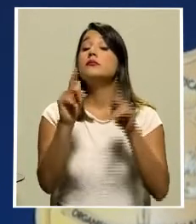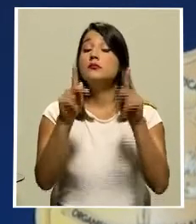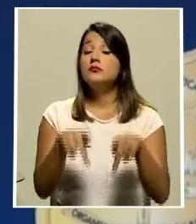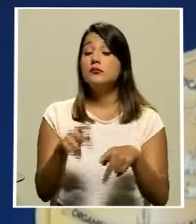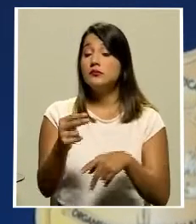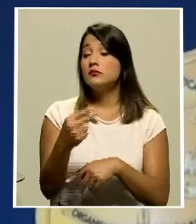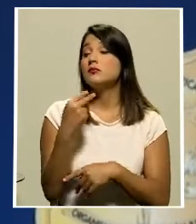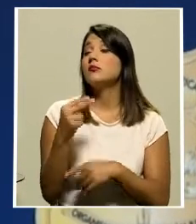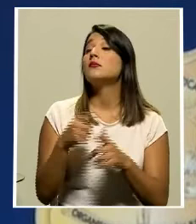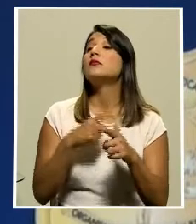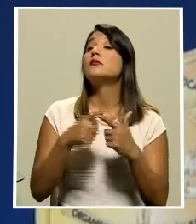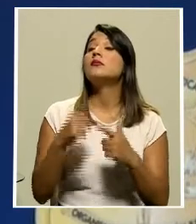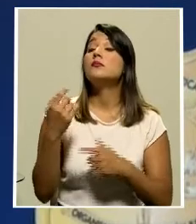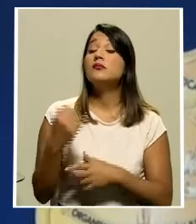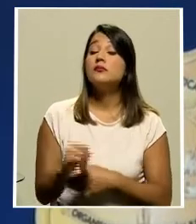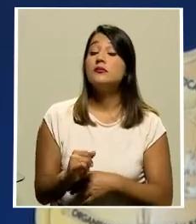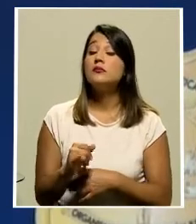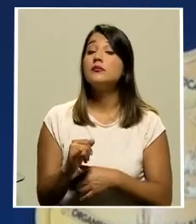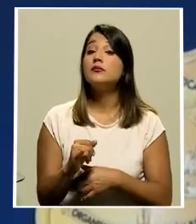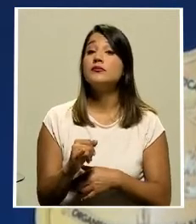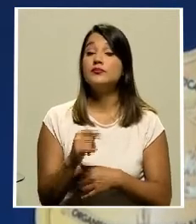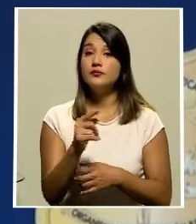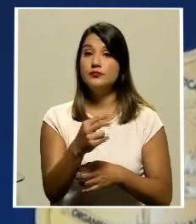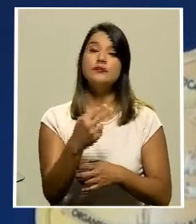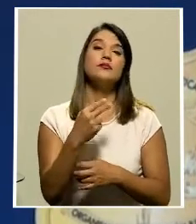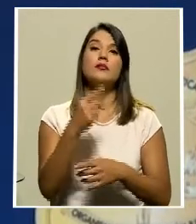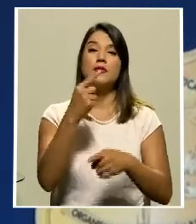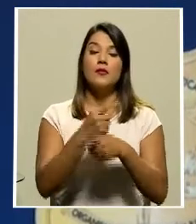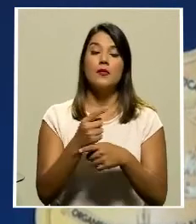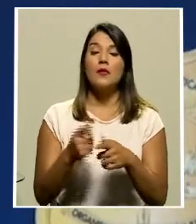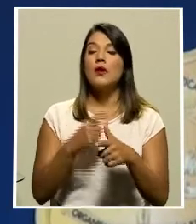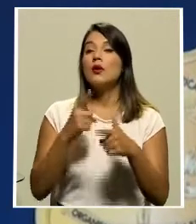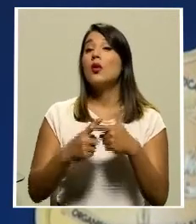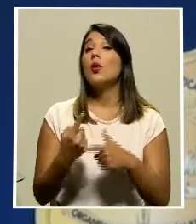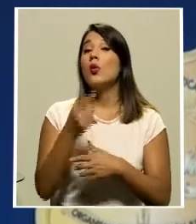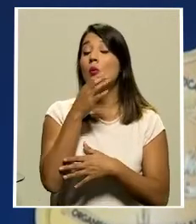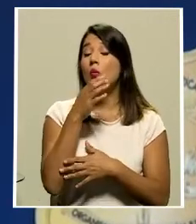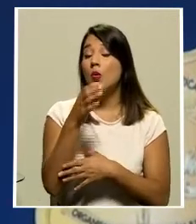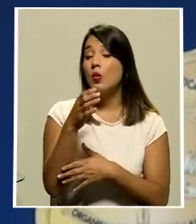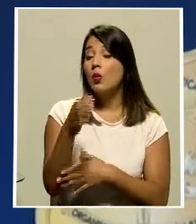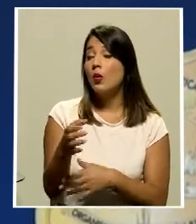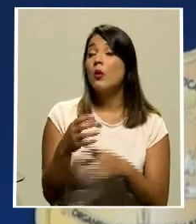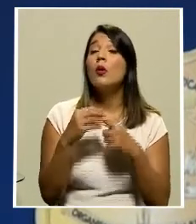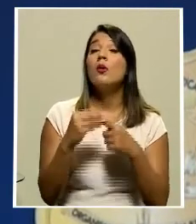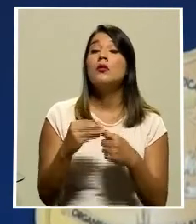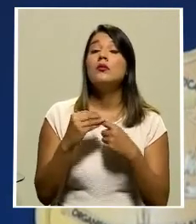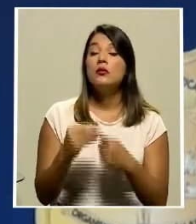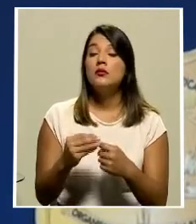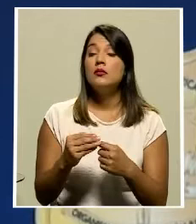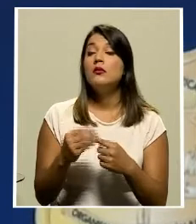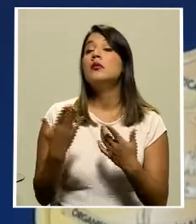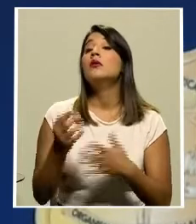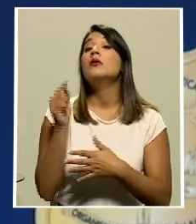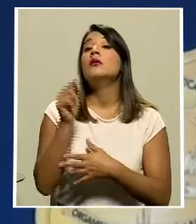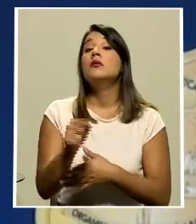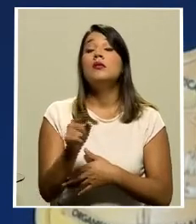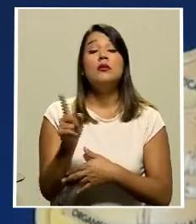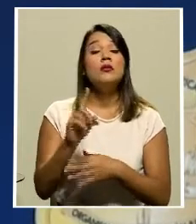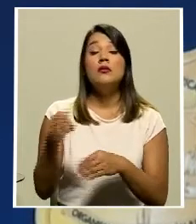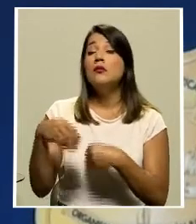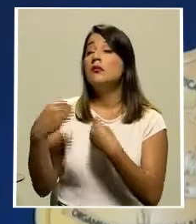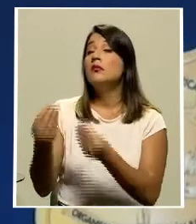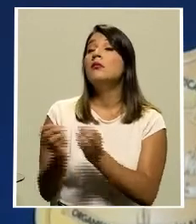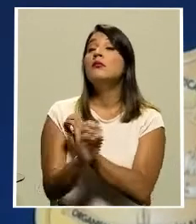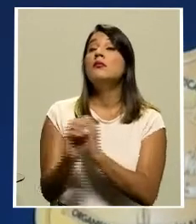lado y si efectivamente es la persona que nos dice ser por lo que una de las recomendaciones principales es que usted no entregue ningún